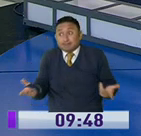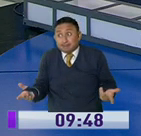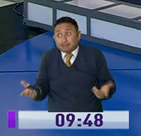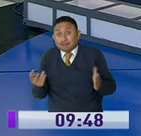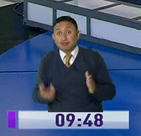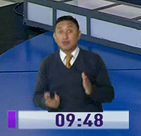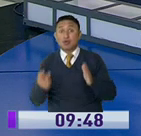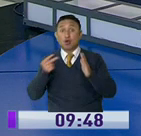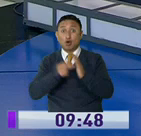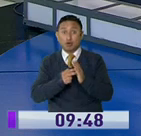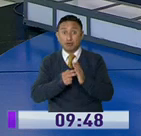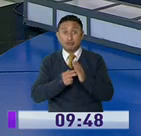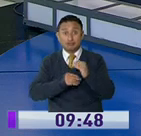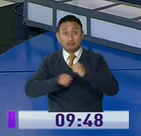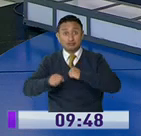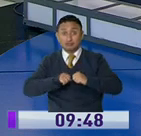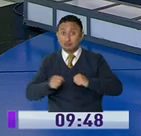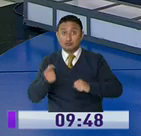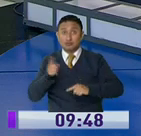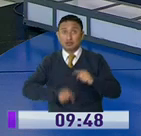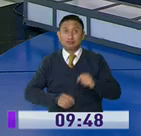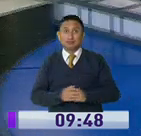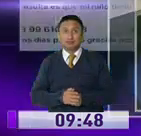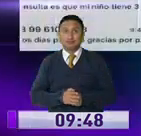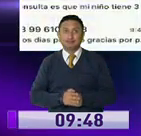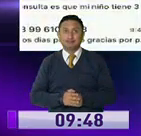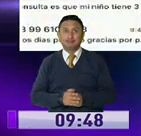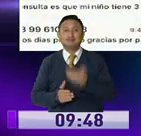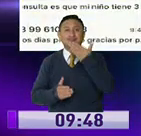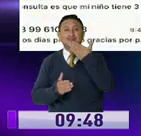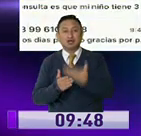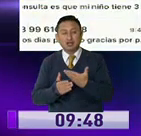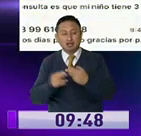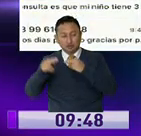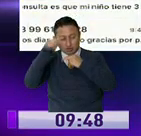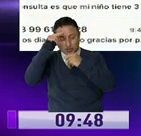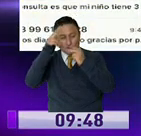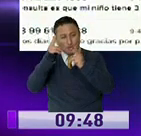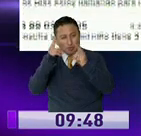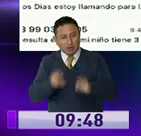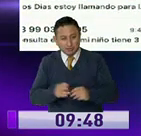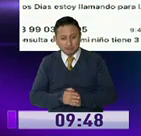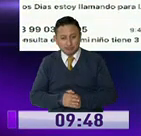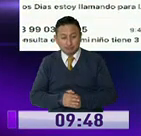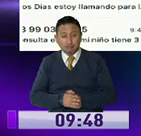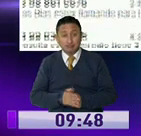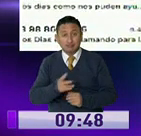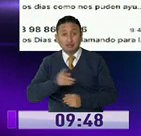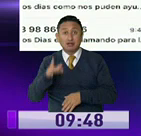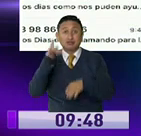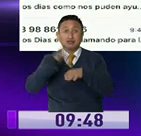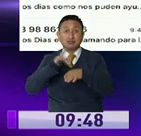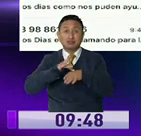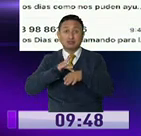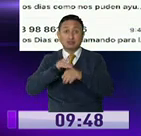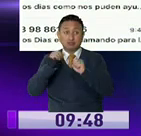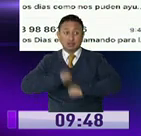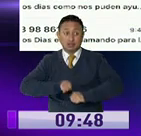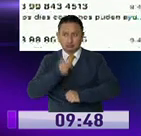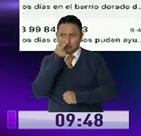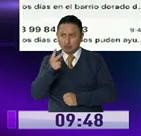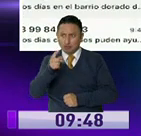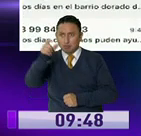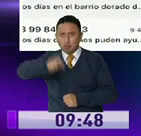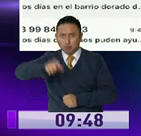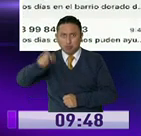se reactivan las cosas. Mil gracias por ser un noticiero profesional y sobre todo humanitario. Tuve que salir a mi cita médica y pude constatar